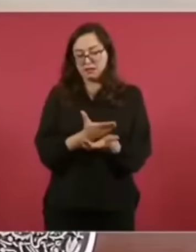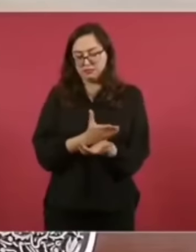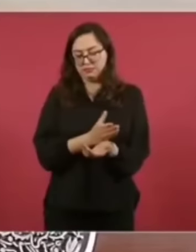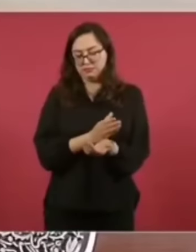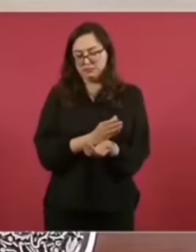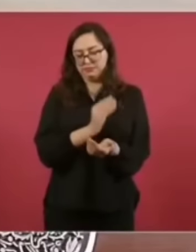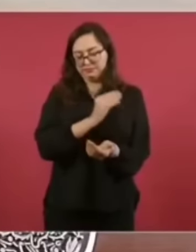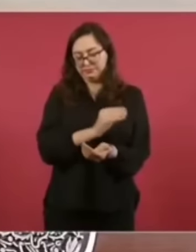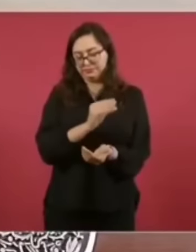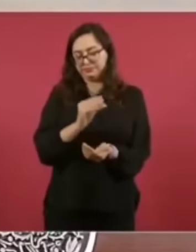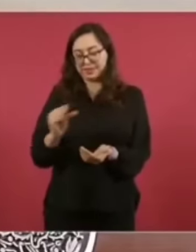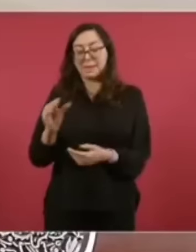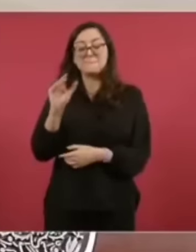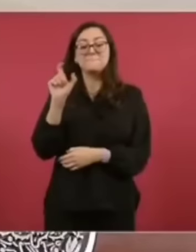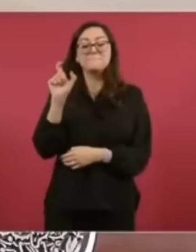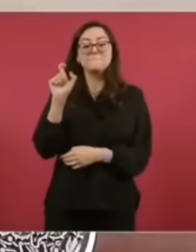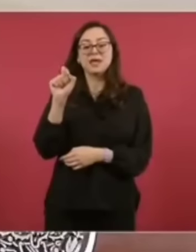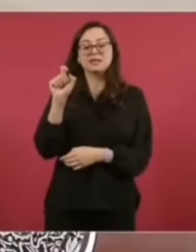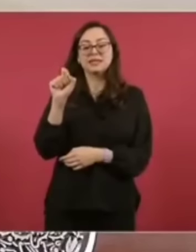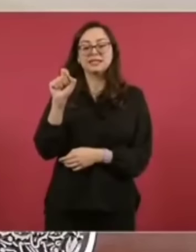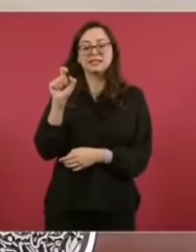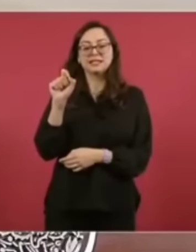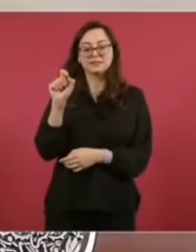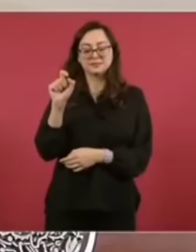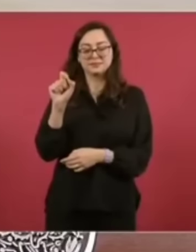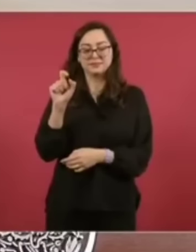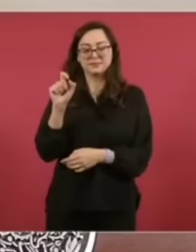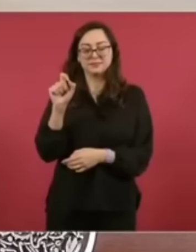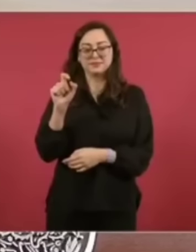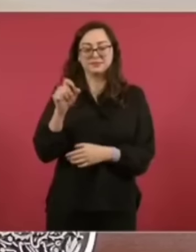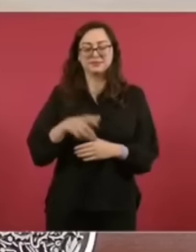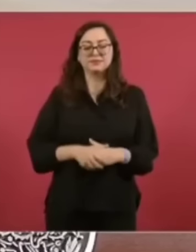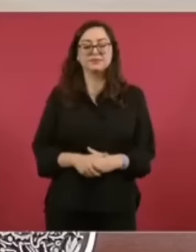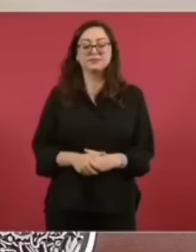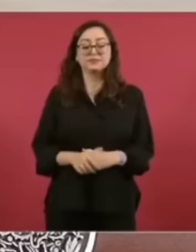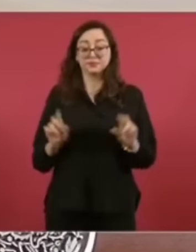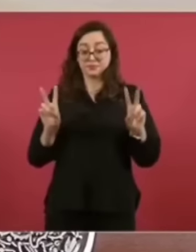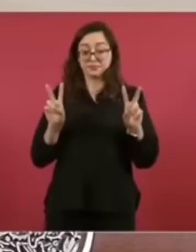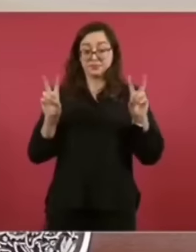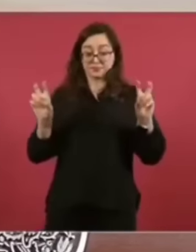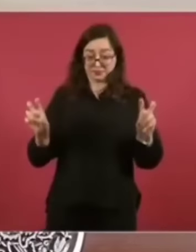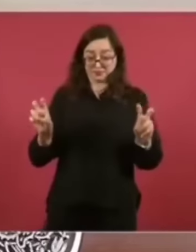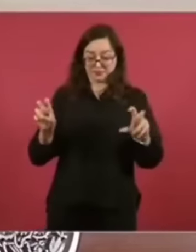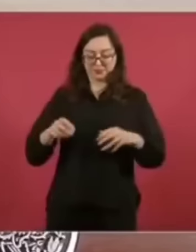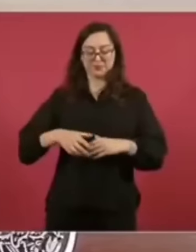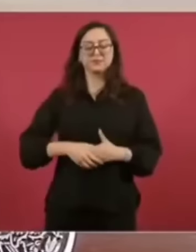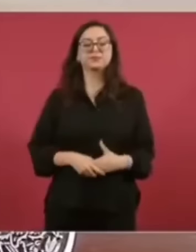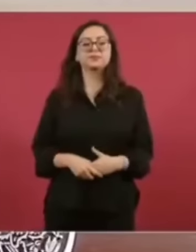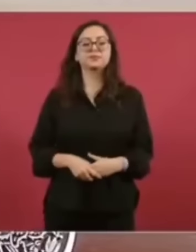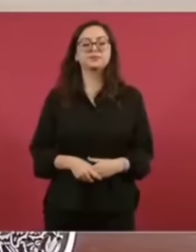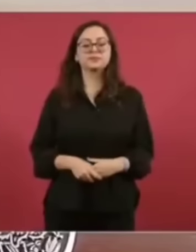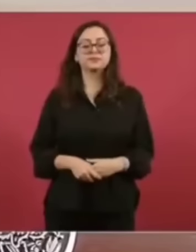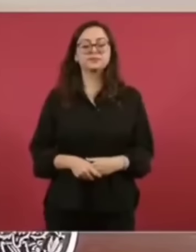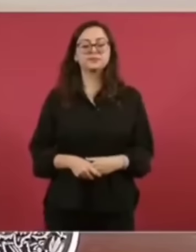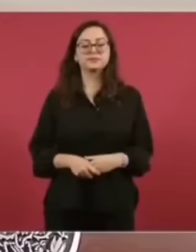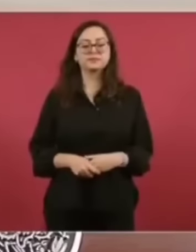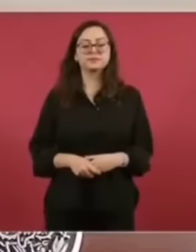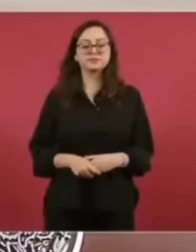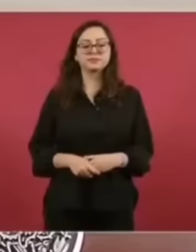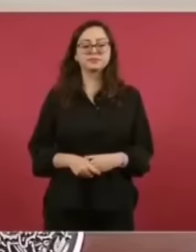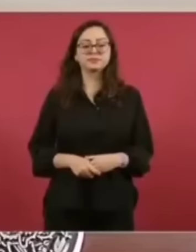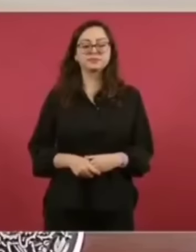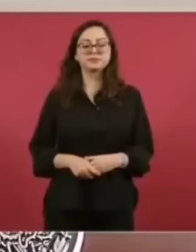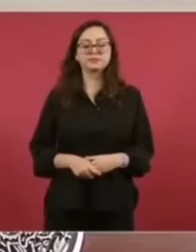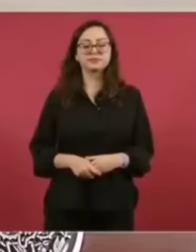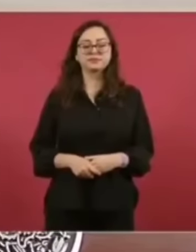lo pueden… Dice, cuando estaba definiendo